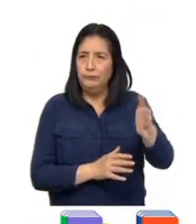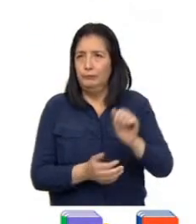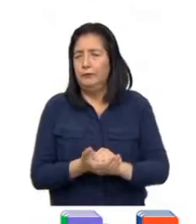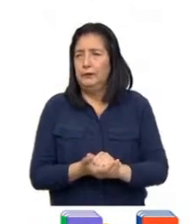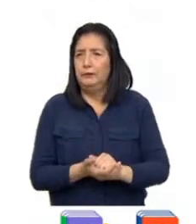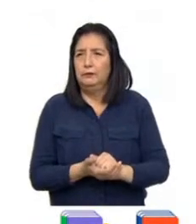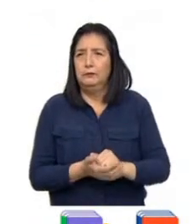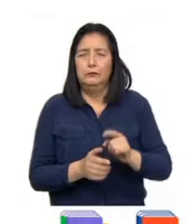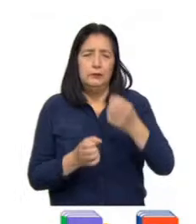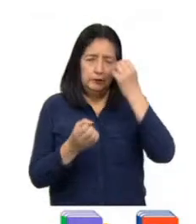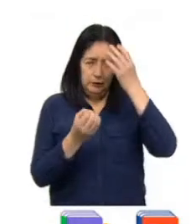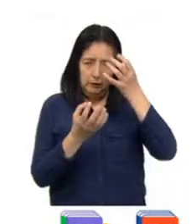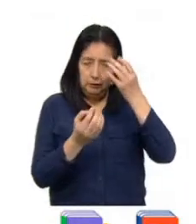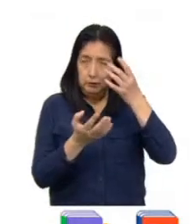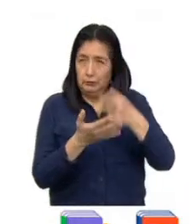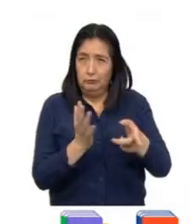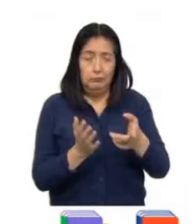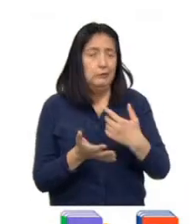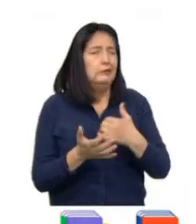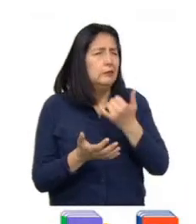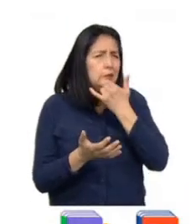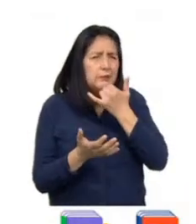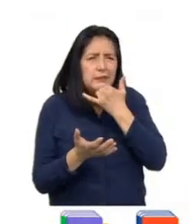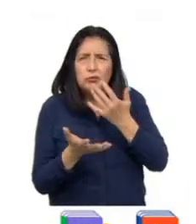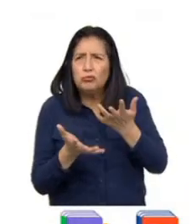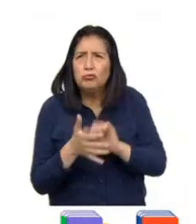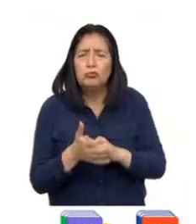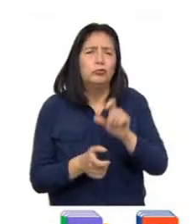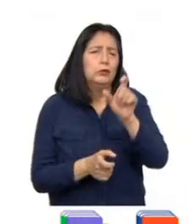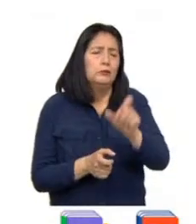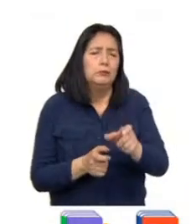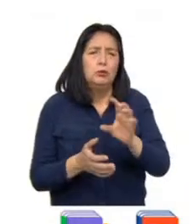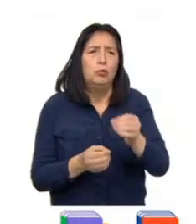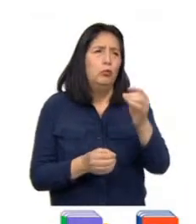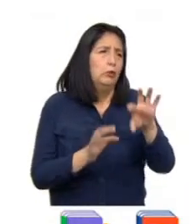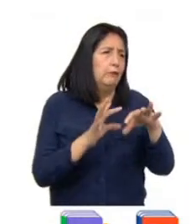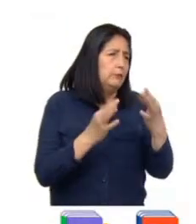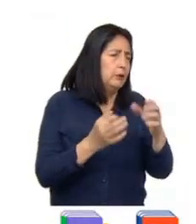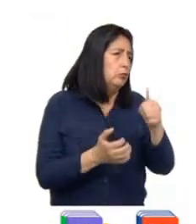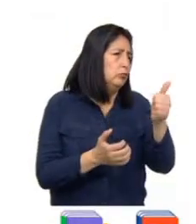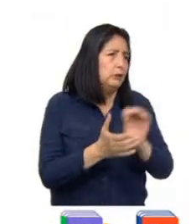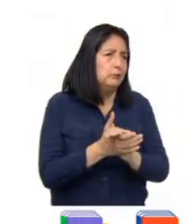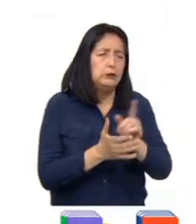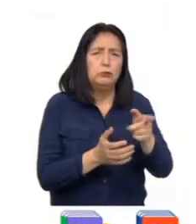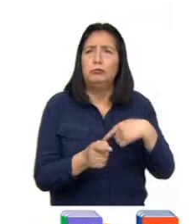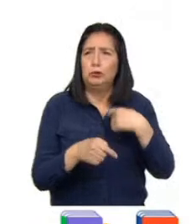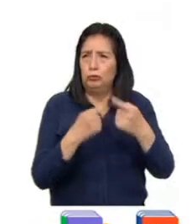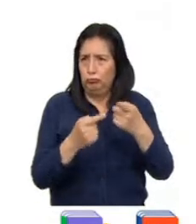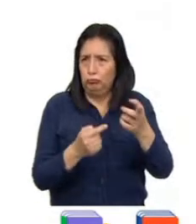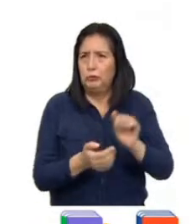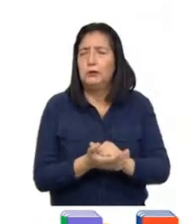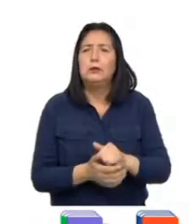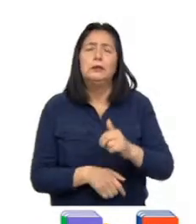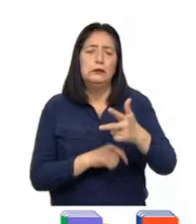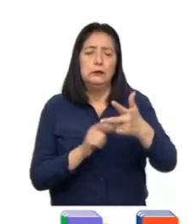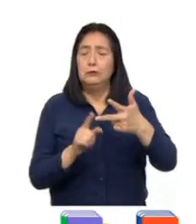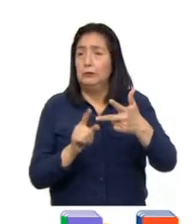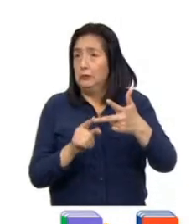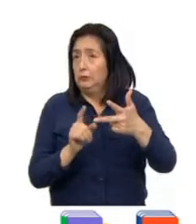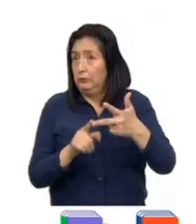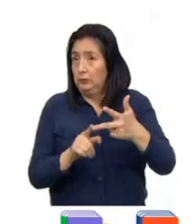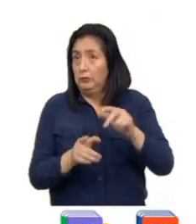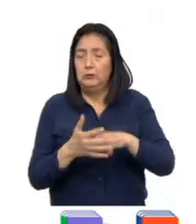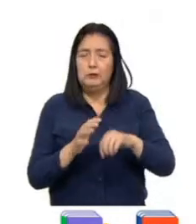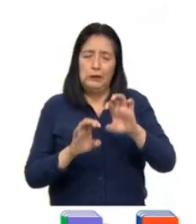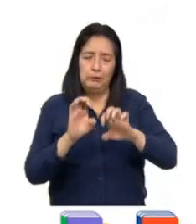poner en conocimiento un hecho que afecte directamente a la persona, a un familiar o a un compañero. A partir de ello, se